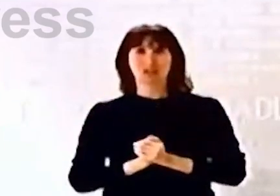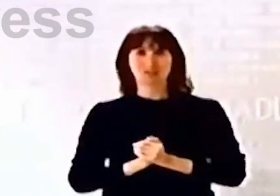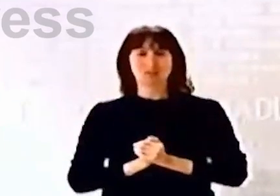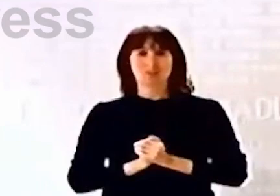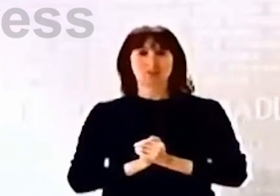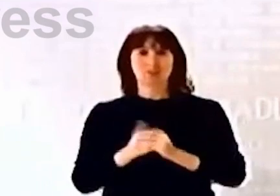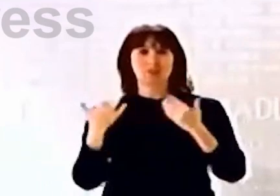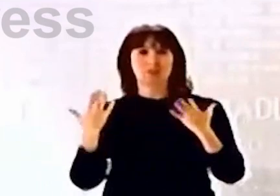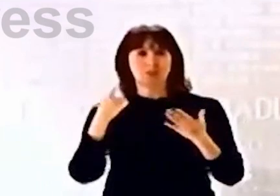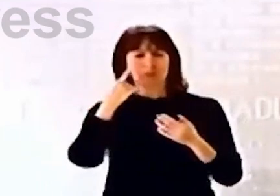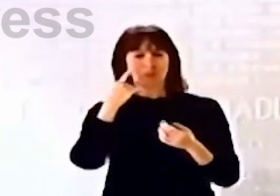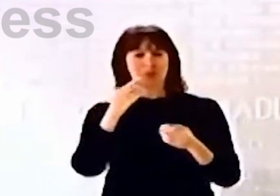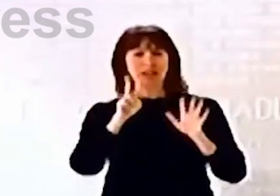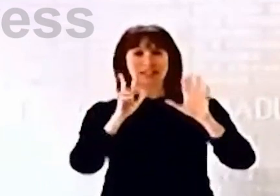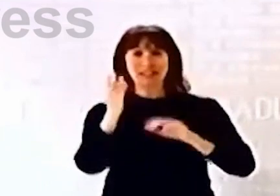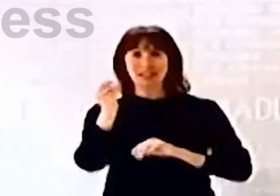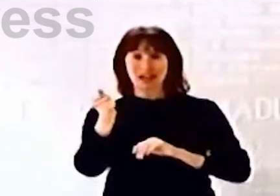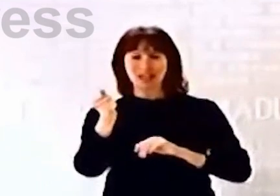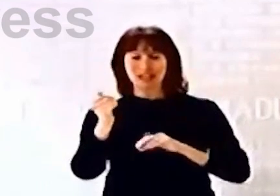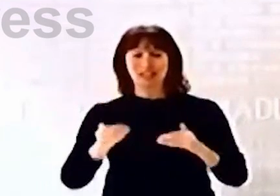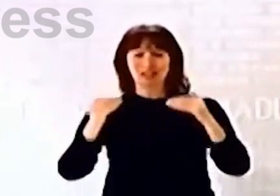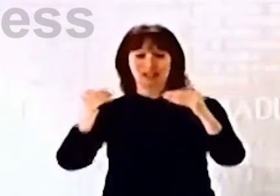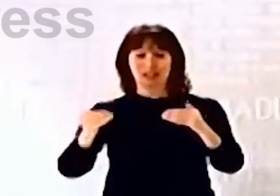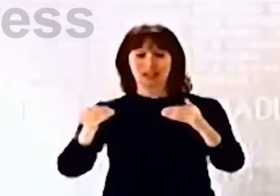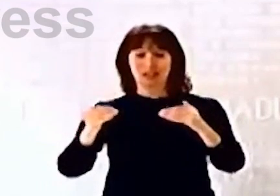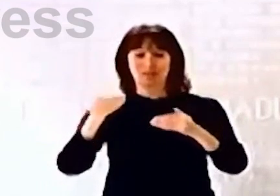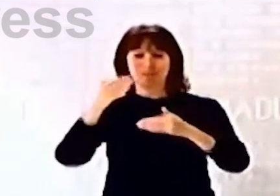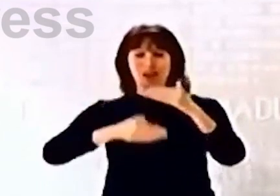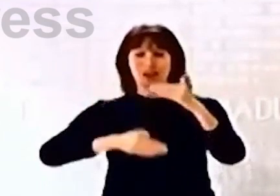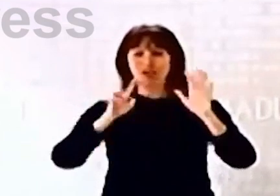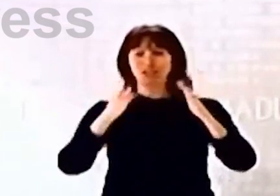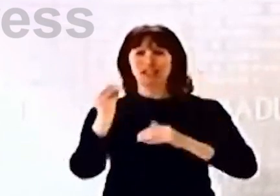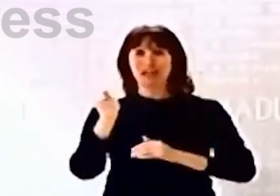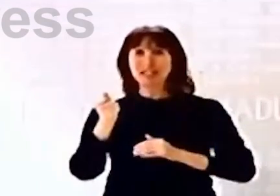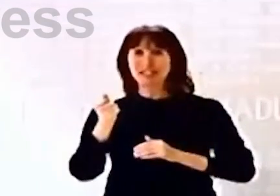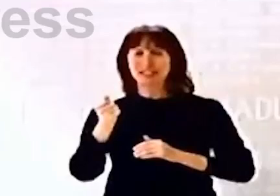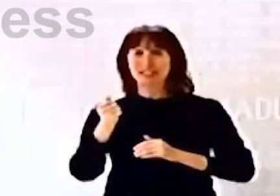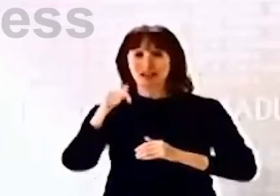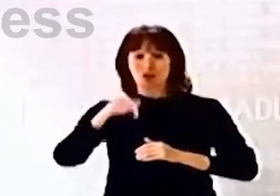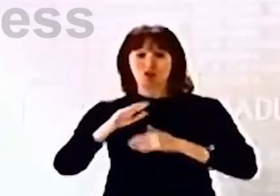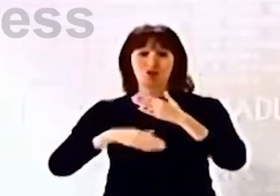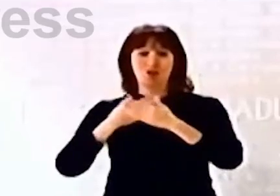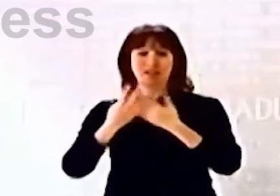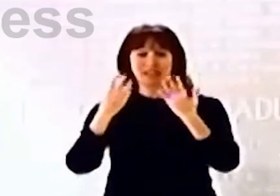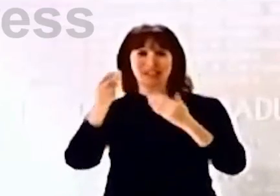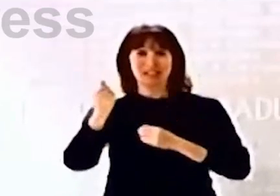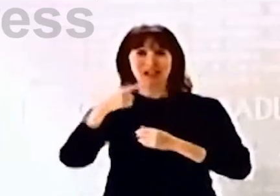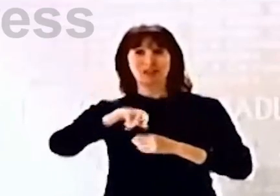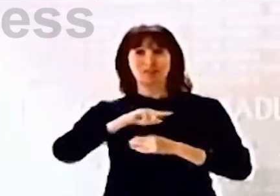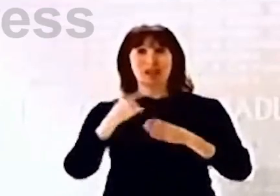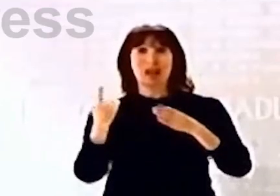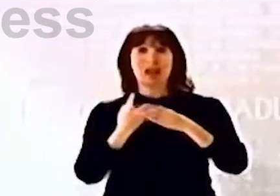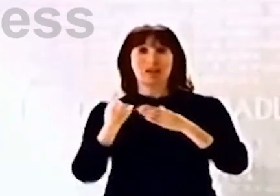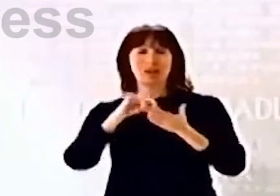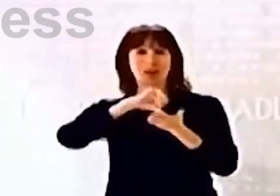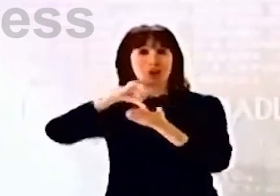Por un periodo de 7 días, seguiremos con el aislamiento perimetral